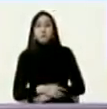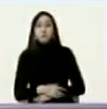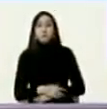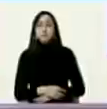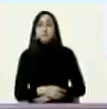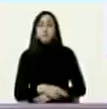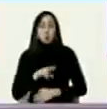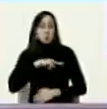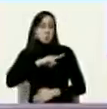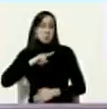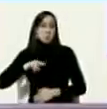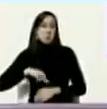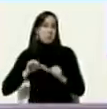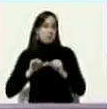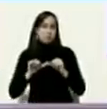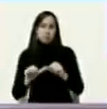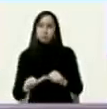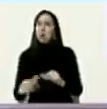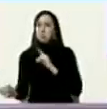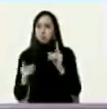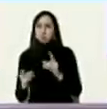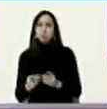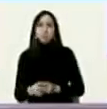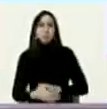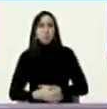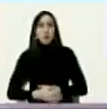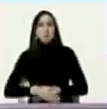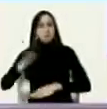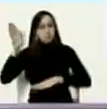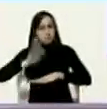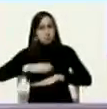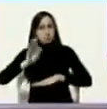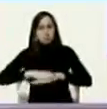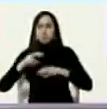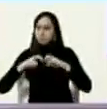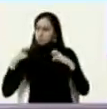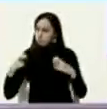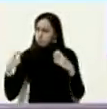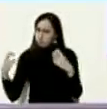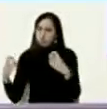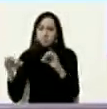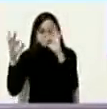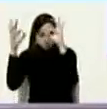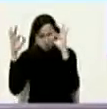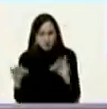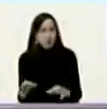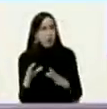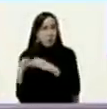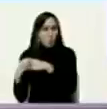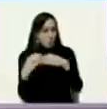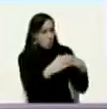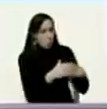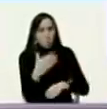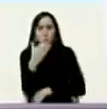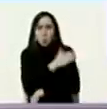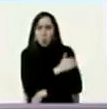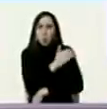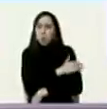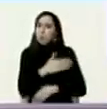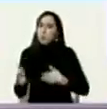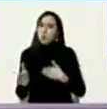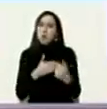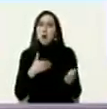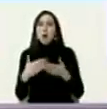nosotros vamos a seguir insistiendo en sentar a todos los sectores opositores del país más allá de la